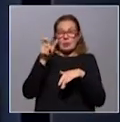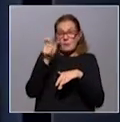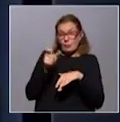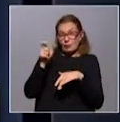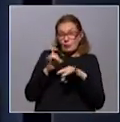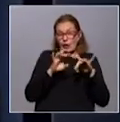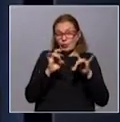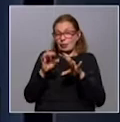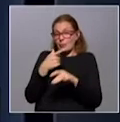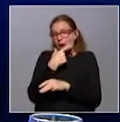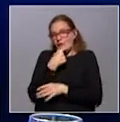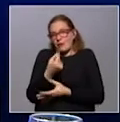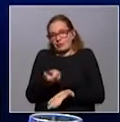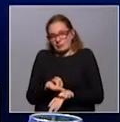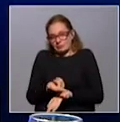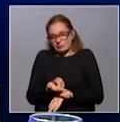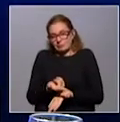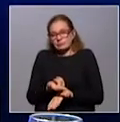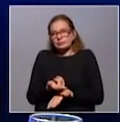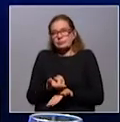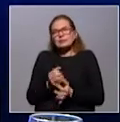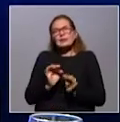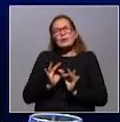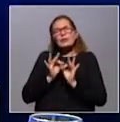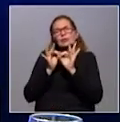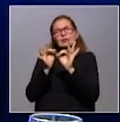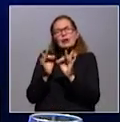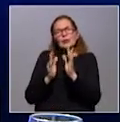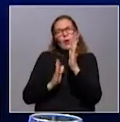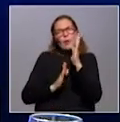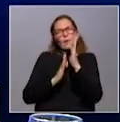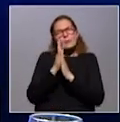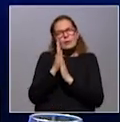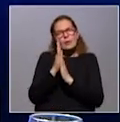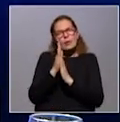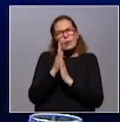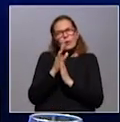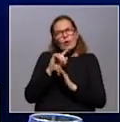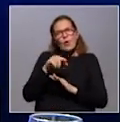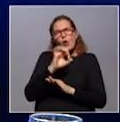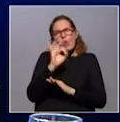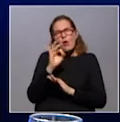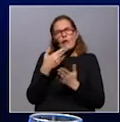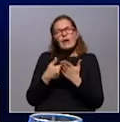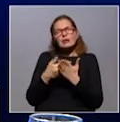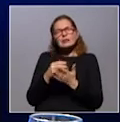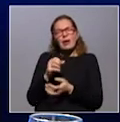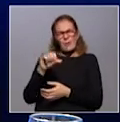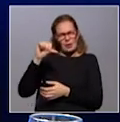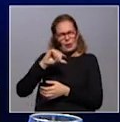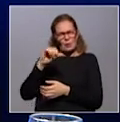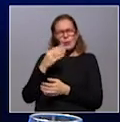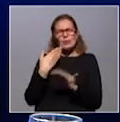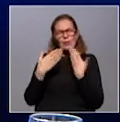se puede contagiar más fácilmente. ¿Estamos llegando a un pico? Es decir, ¿o todavía falta lo peor cuando estamos hablando de